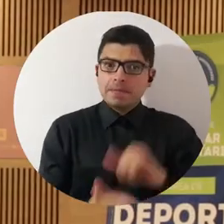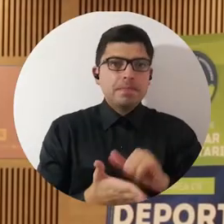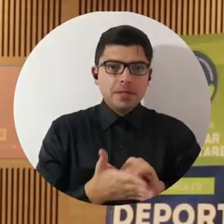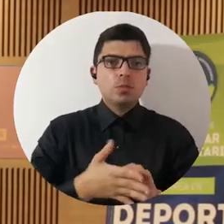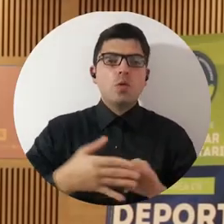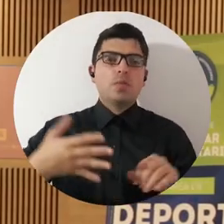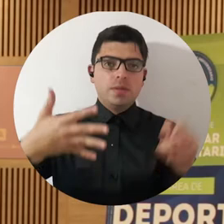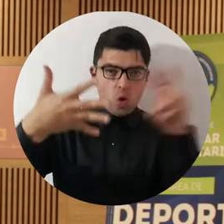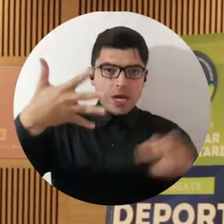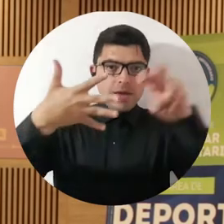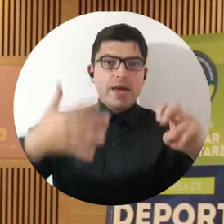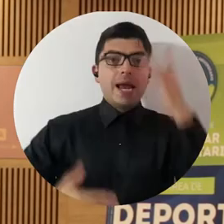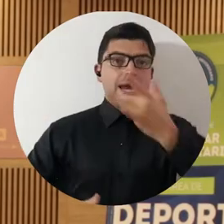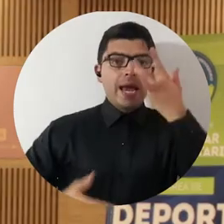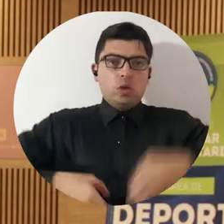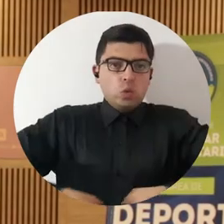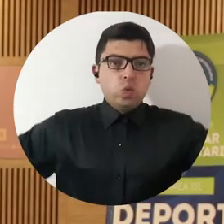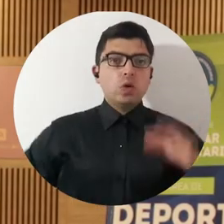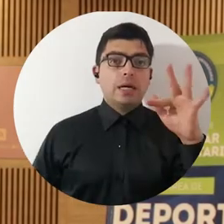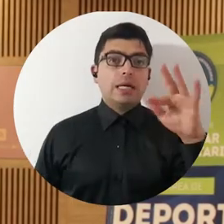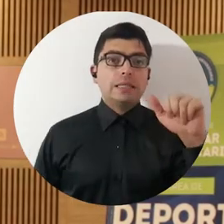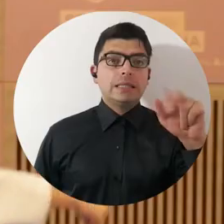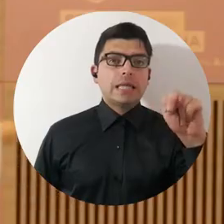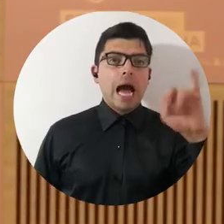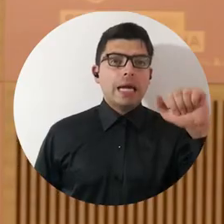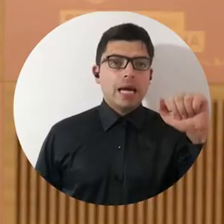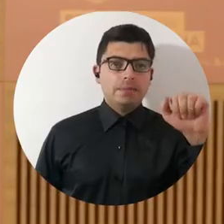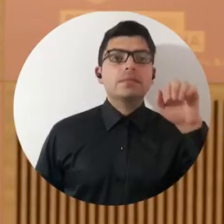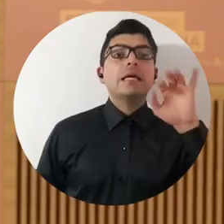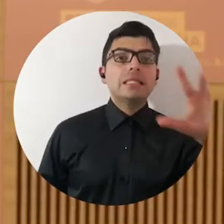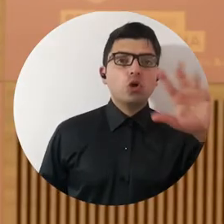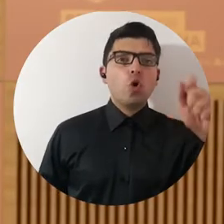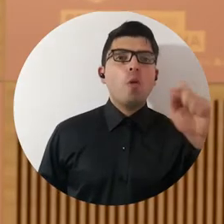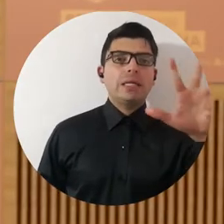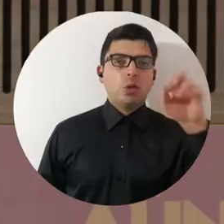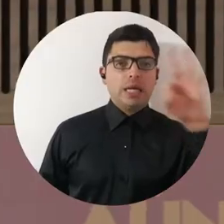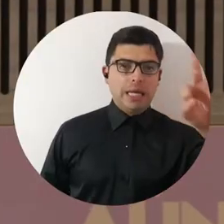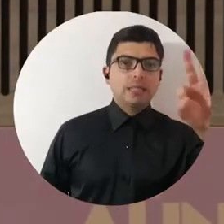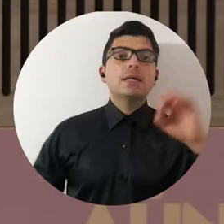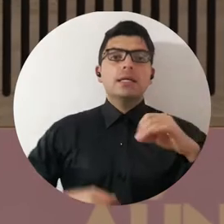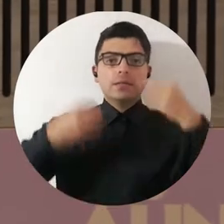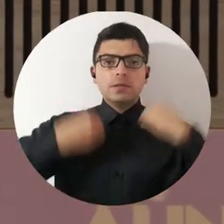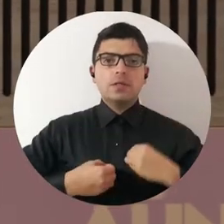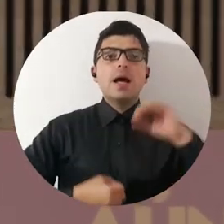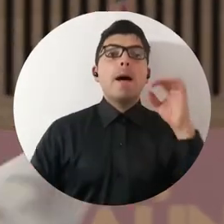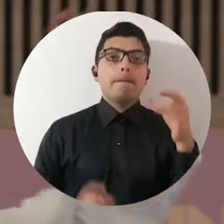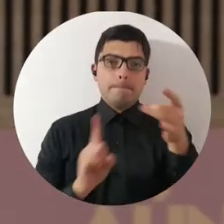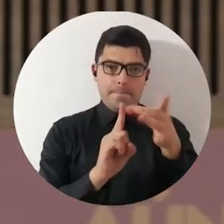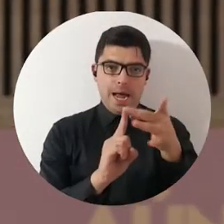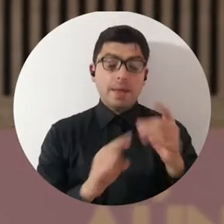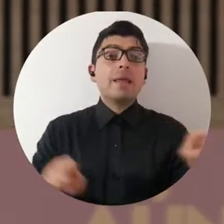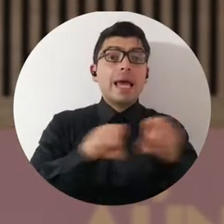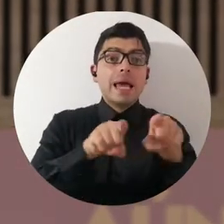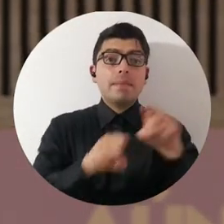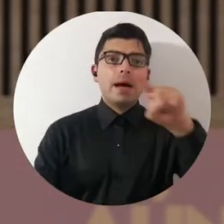negros, Tania Galvis González hizo un puntaje de 5.53 con el que obtuvo la medalla de plata, mientras que su hermana Silvia se ubicó de